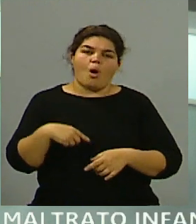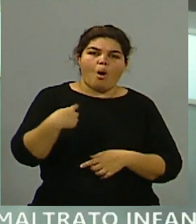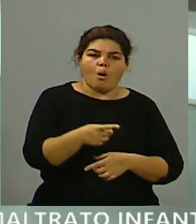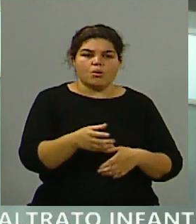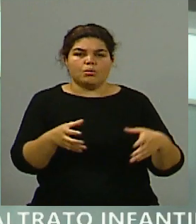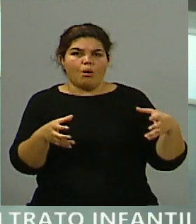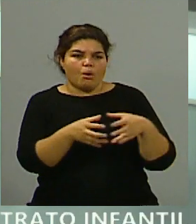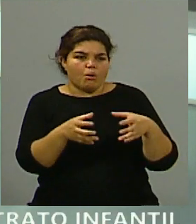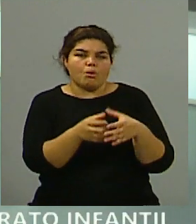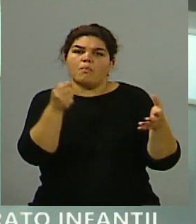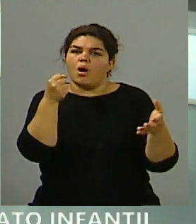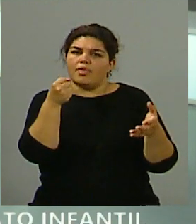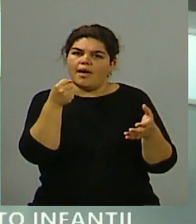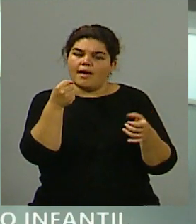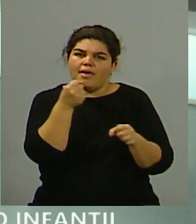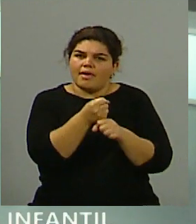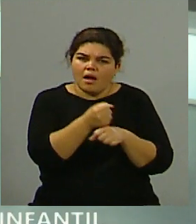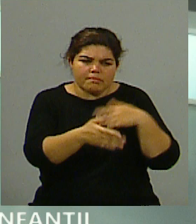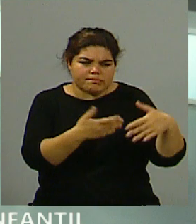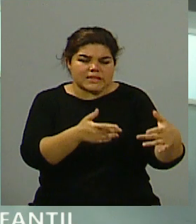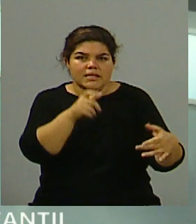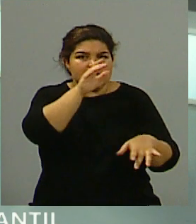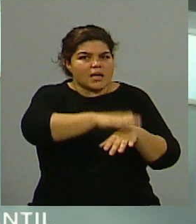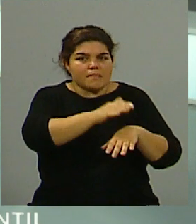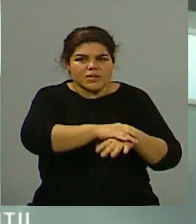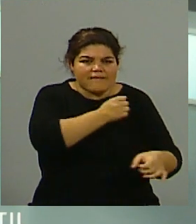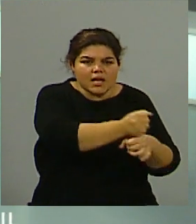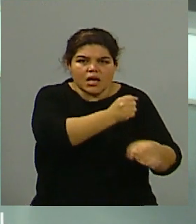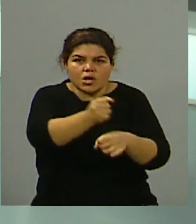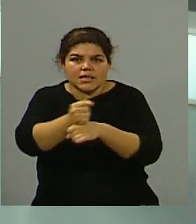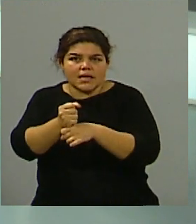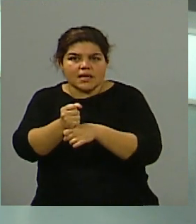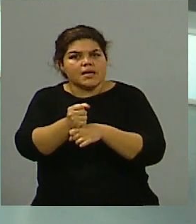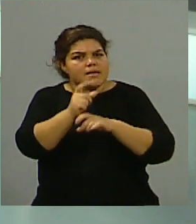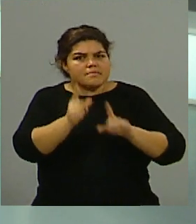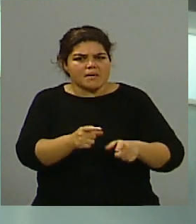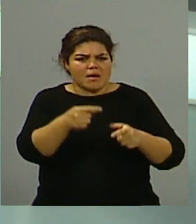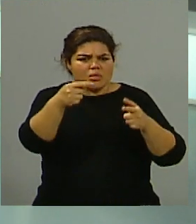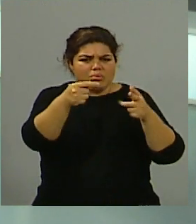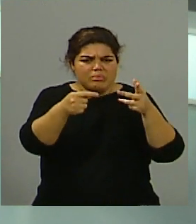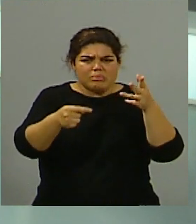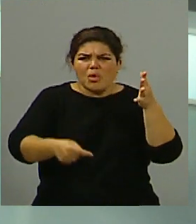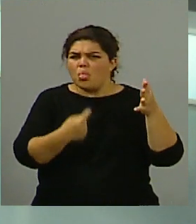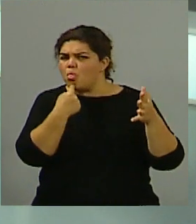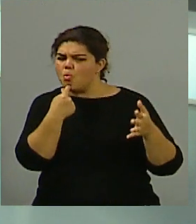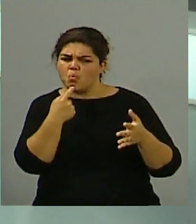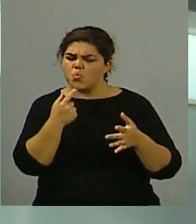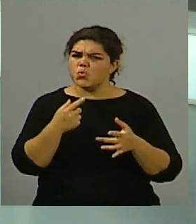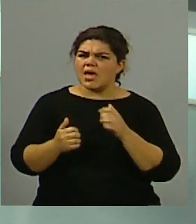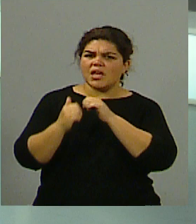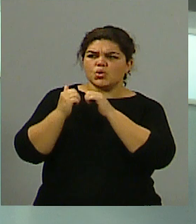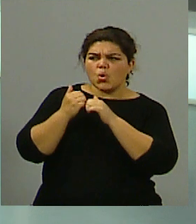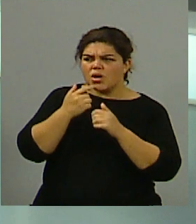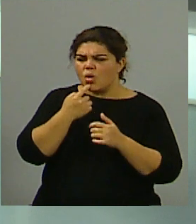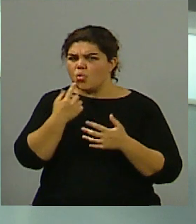de mano de los genocidas y todas estas pruebas creo que han hecho que también esta comisión